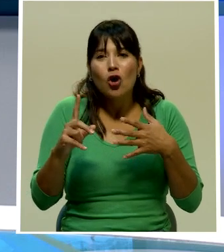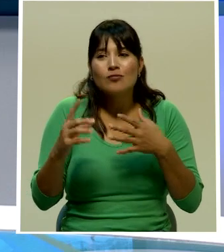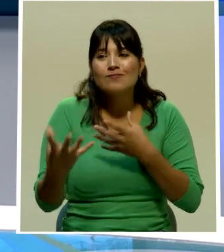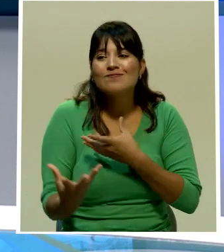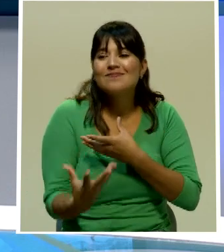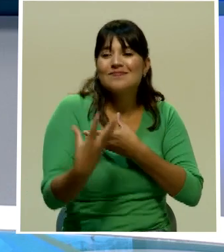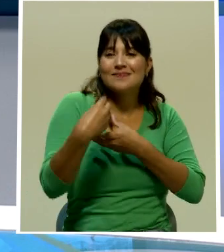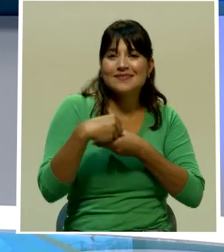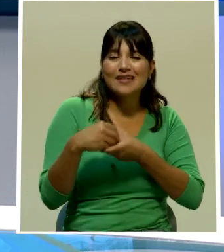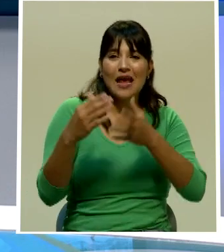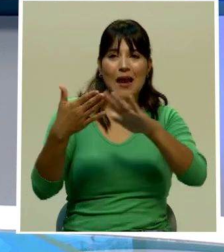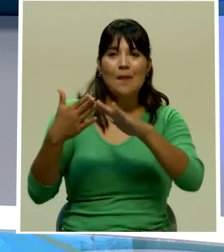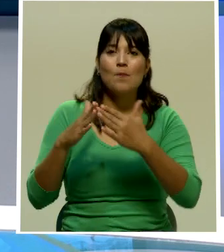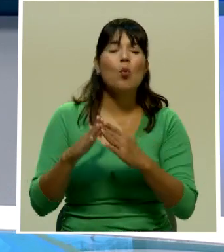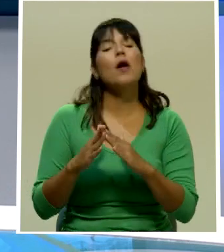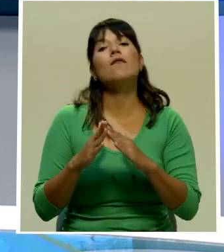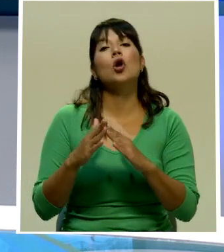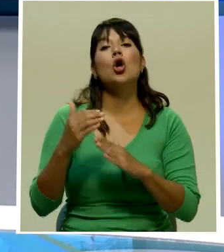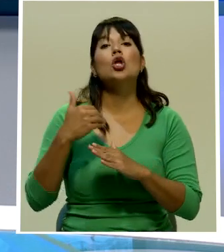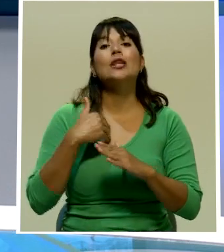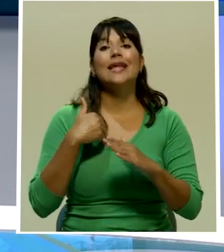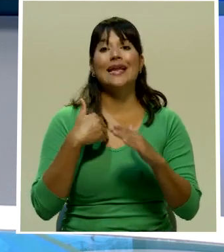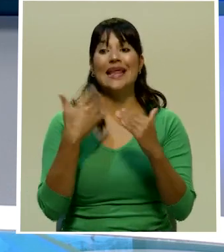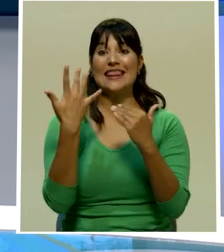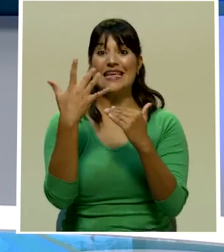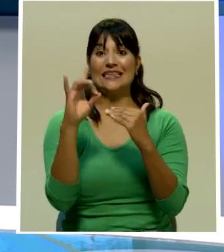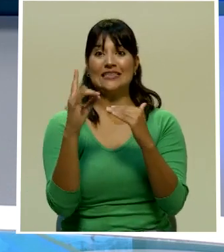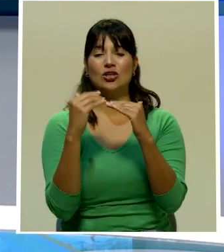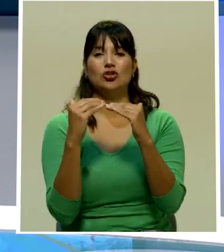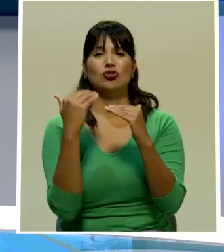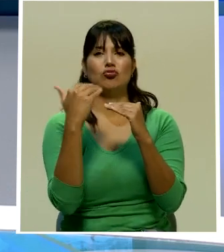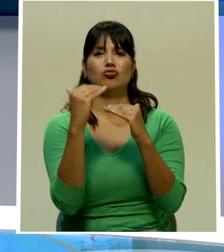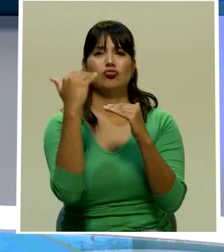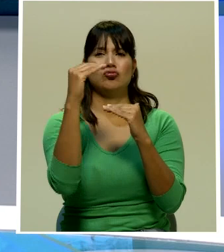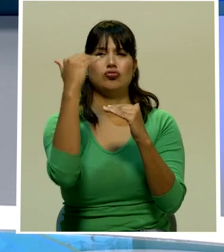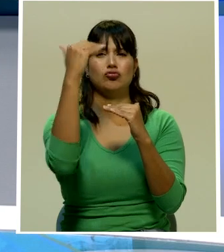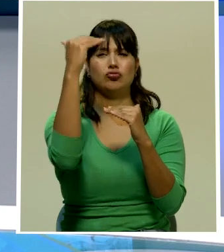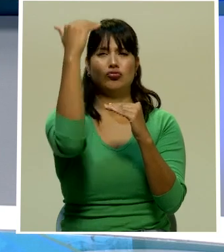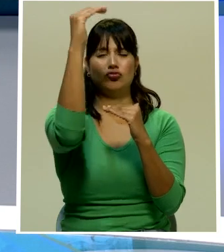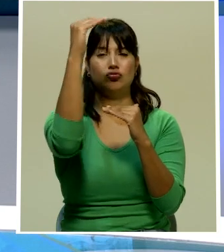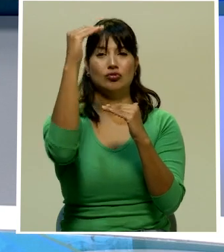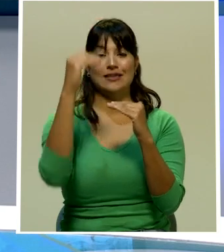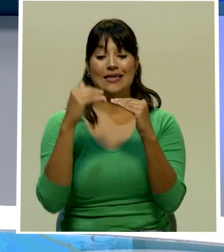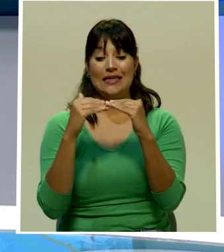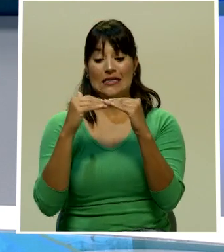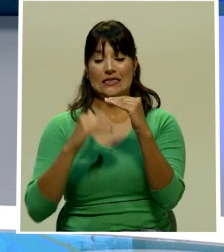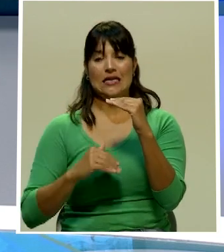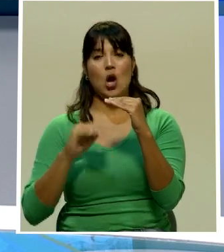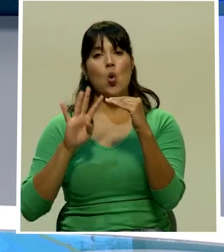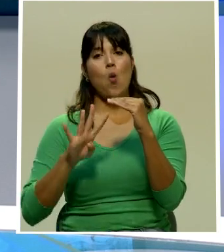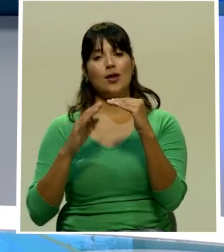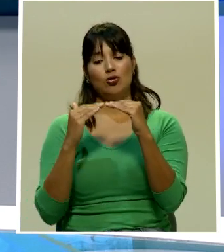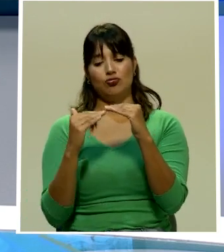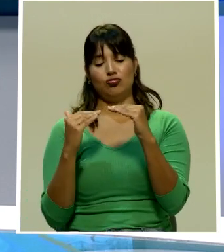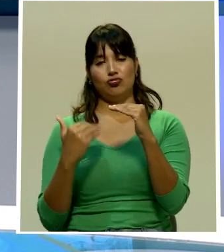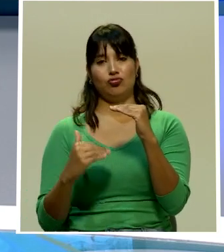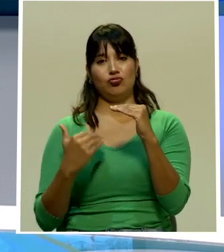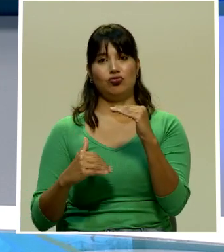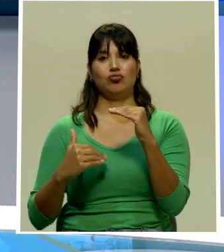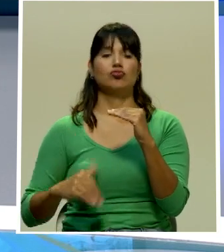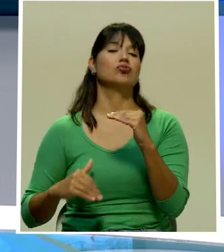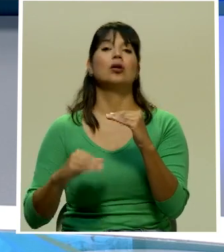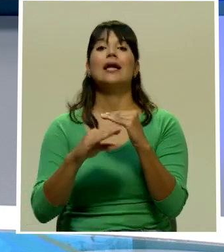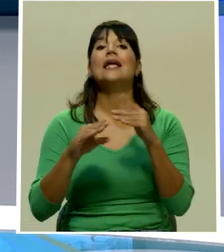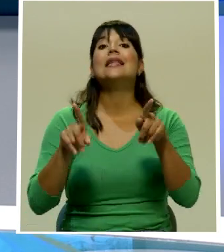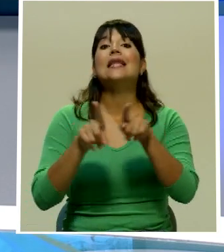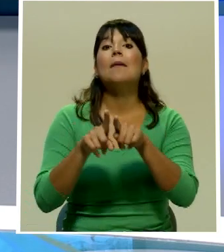cuatro subsuelos y una sala de plenario con tecnología y capacidad para ampliar su aforo en caso